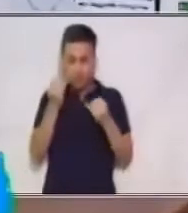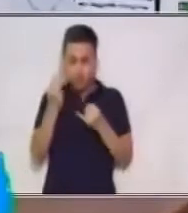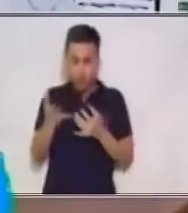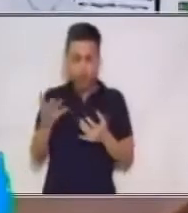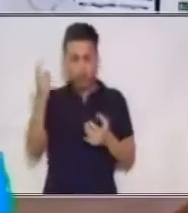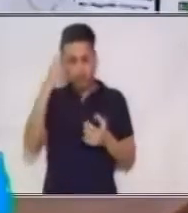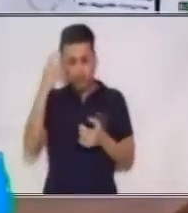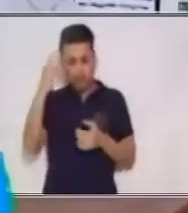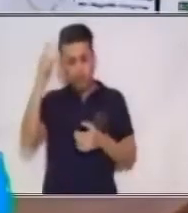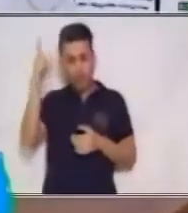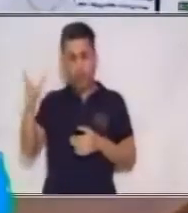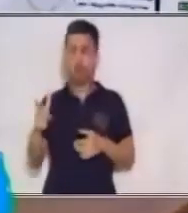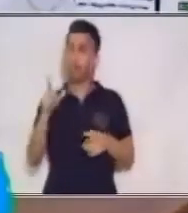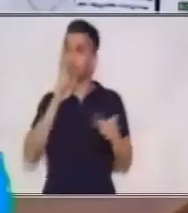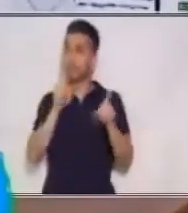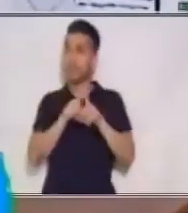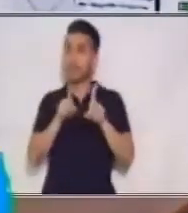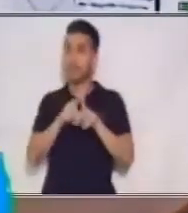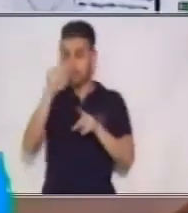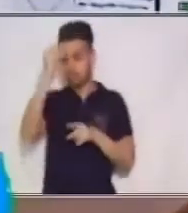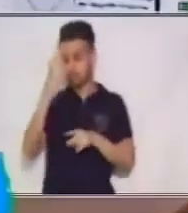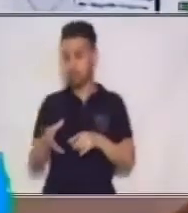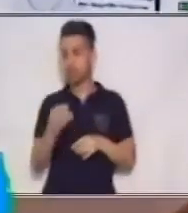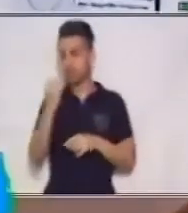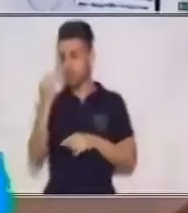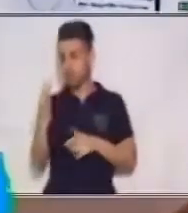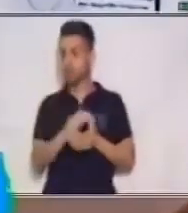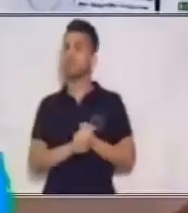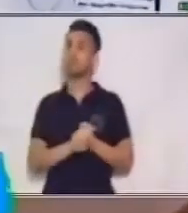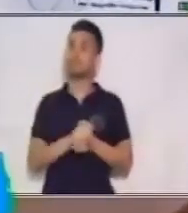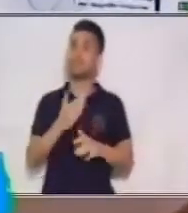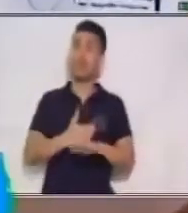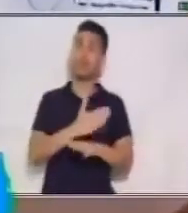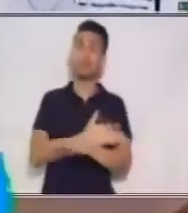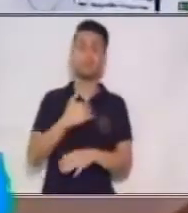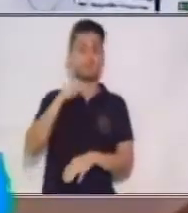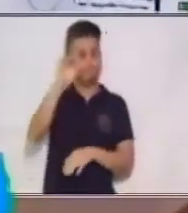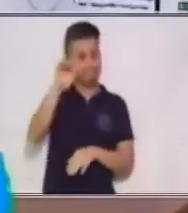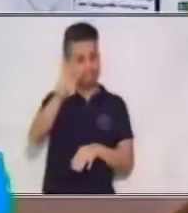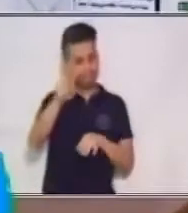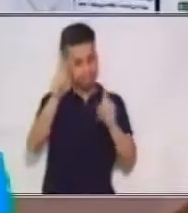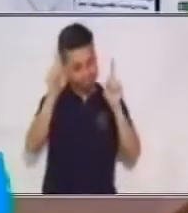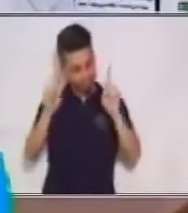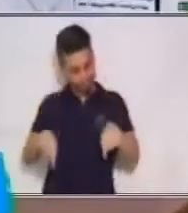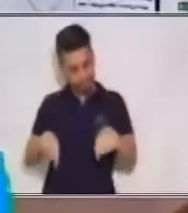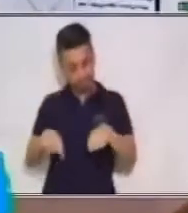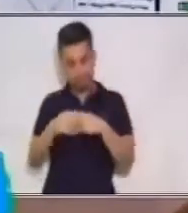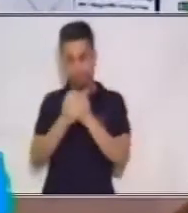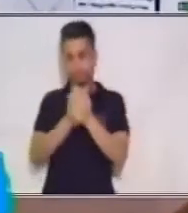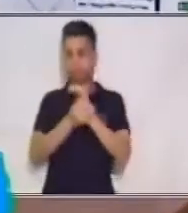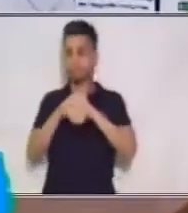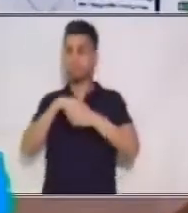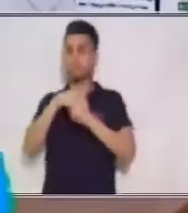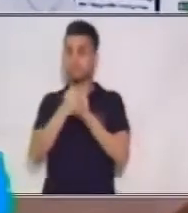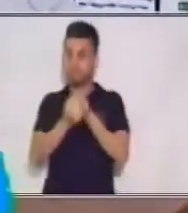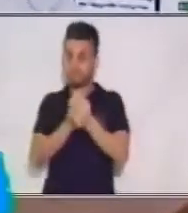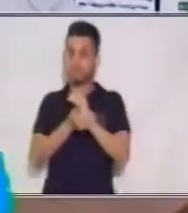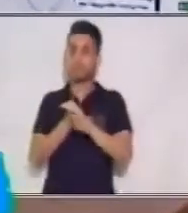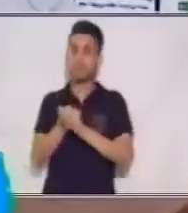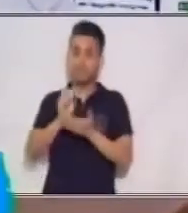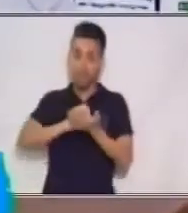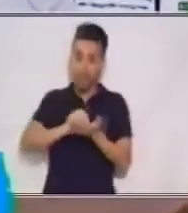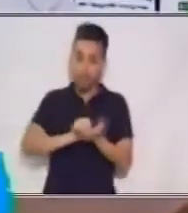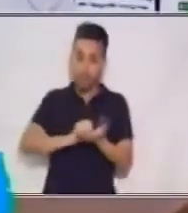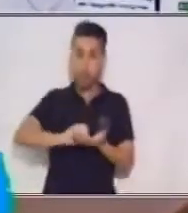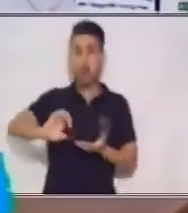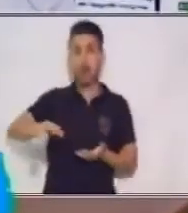lógico y la habilidad numérica. Antes de empezar, te recomiendo que laves bien tus manos con agua y